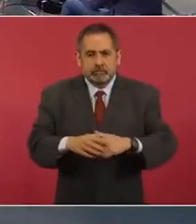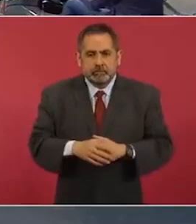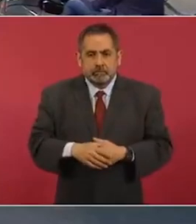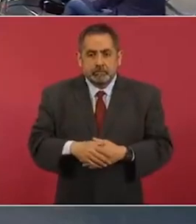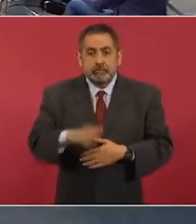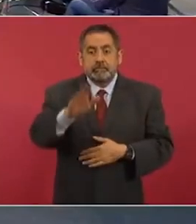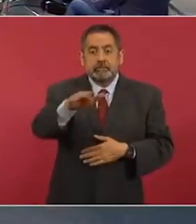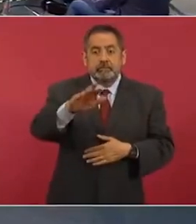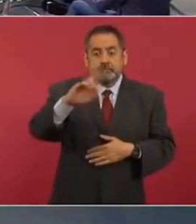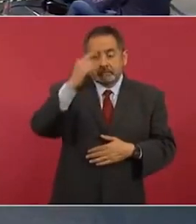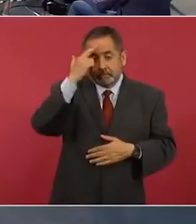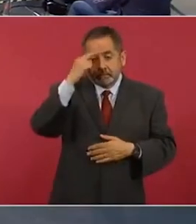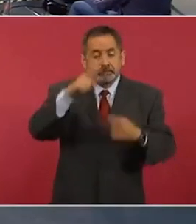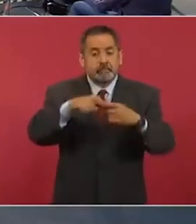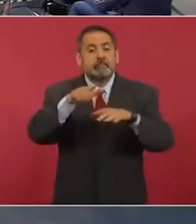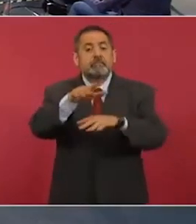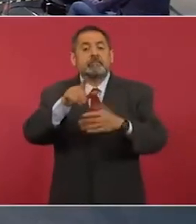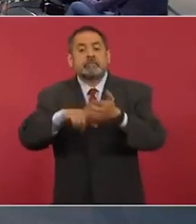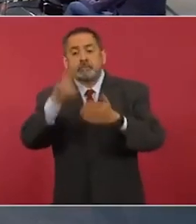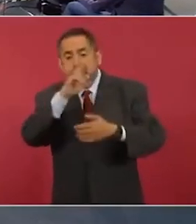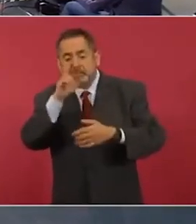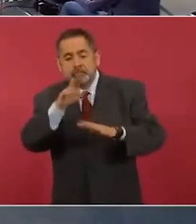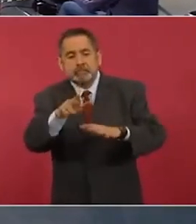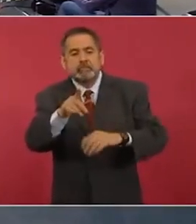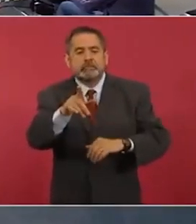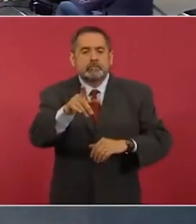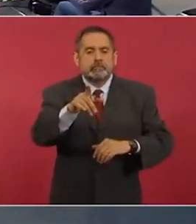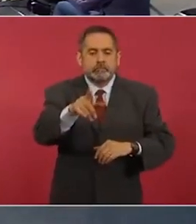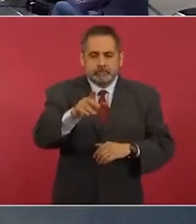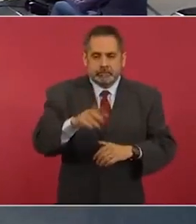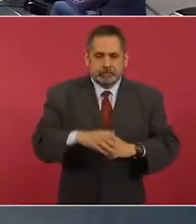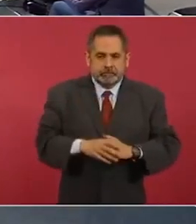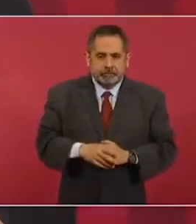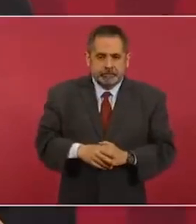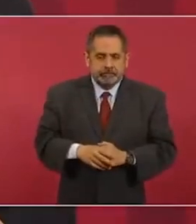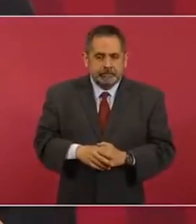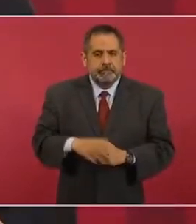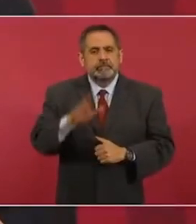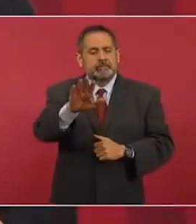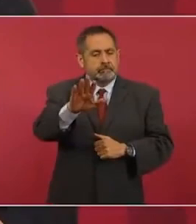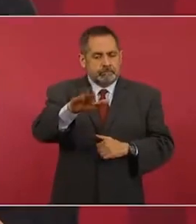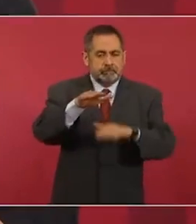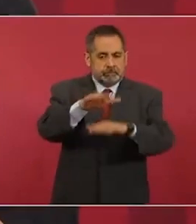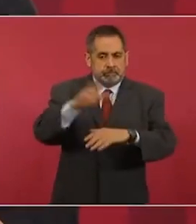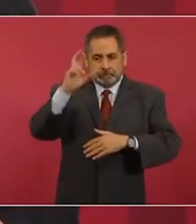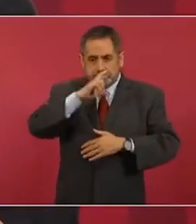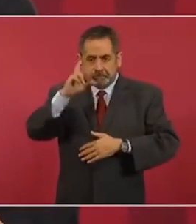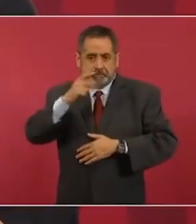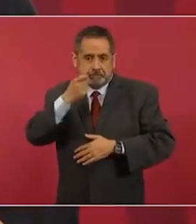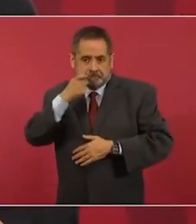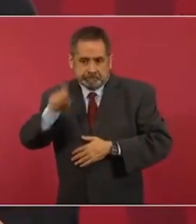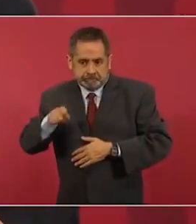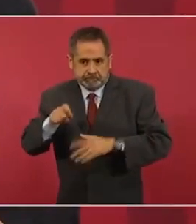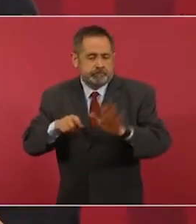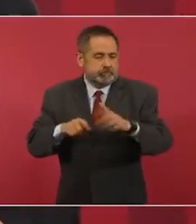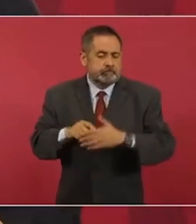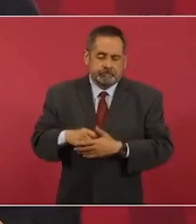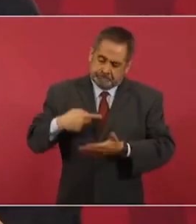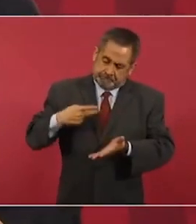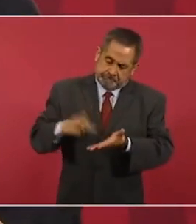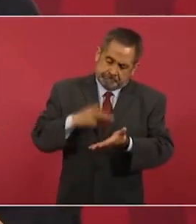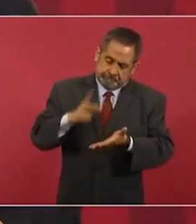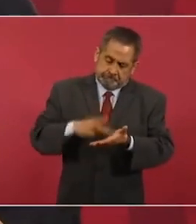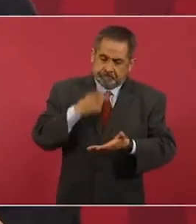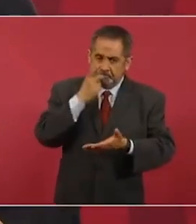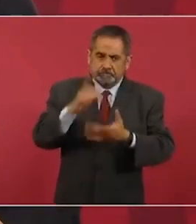de la guerra o la intervención, nosotros lo hemos dicho varias veces,